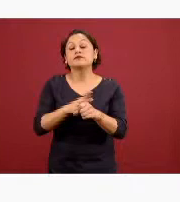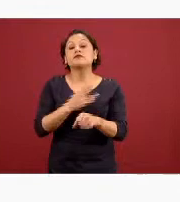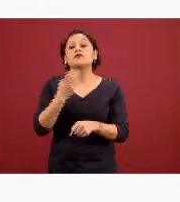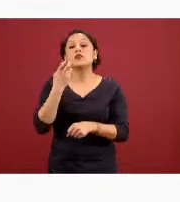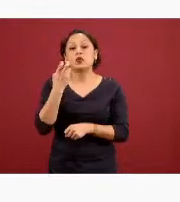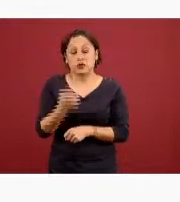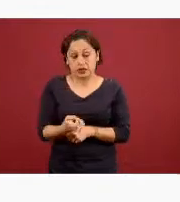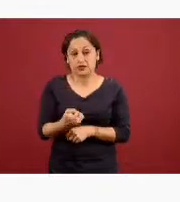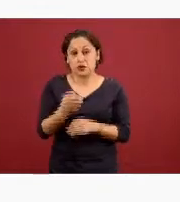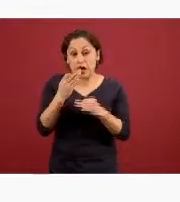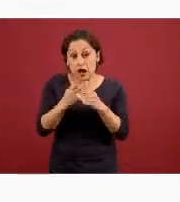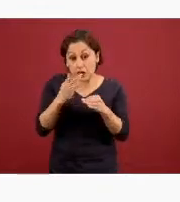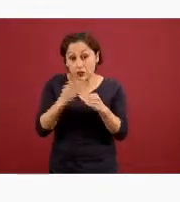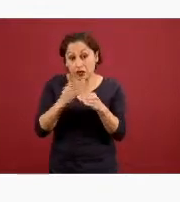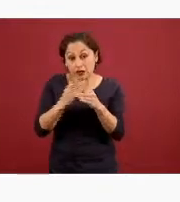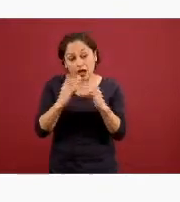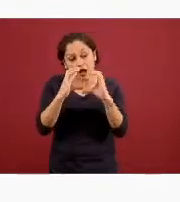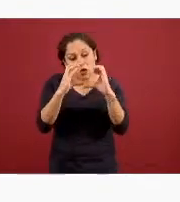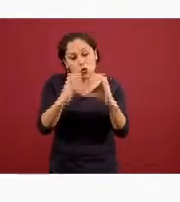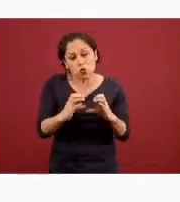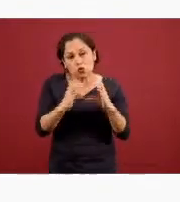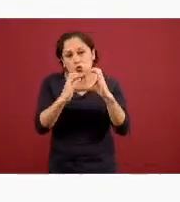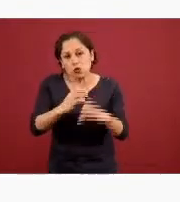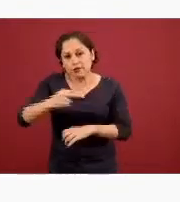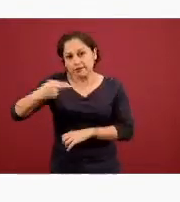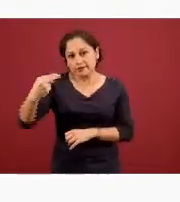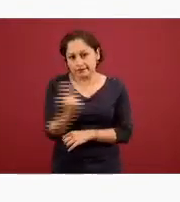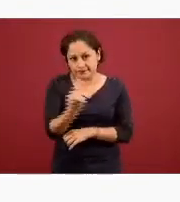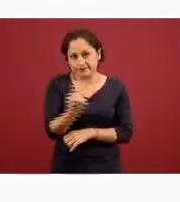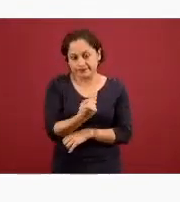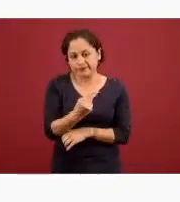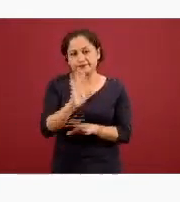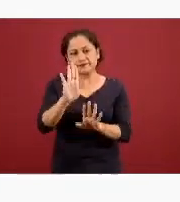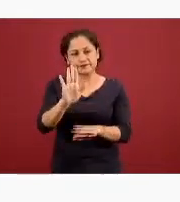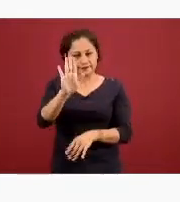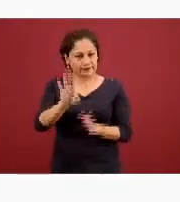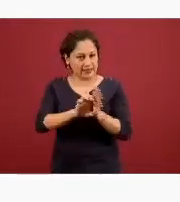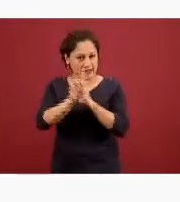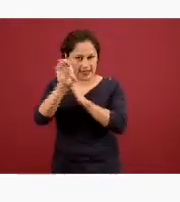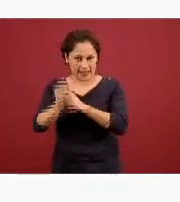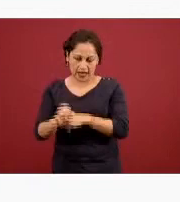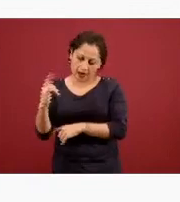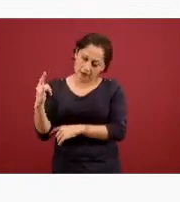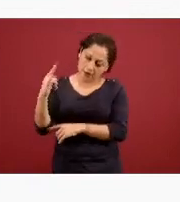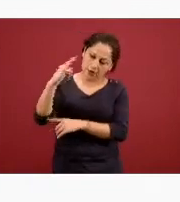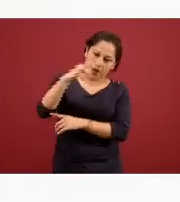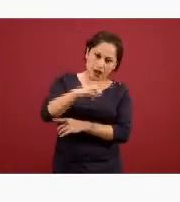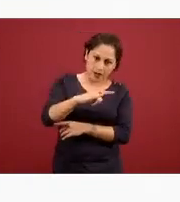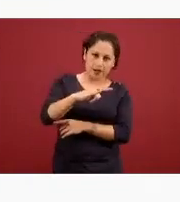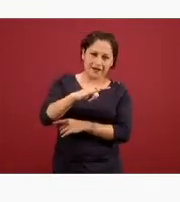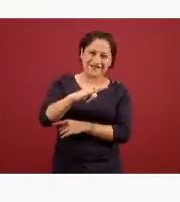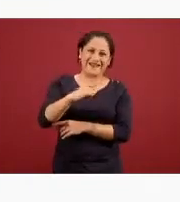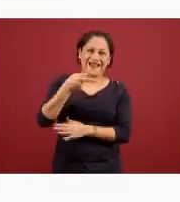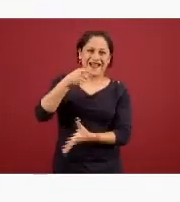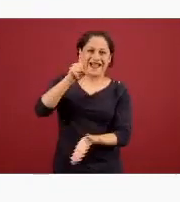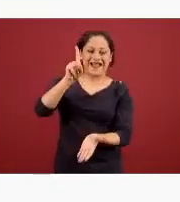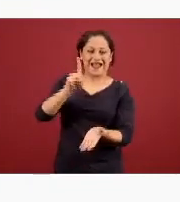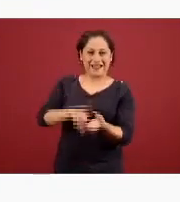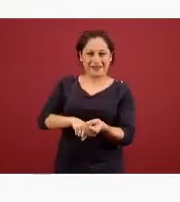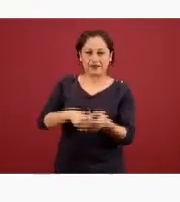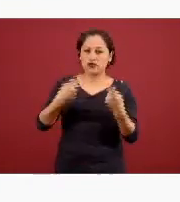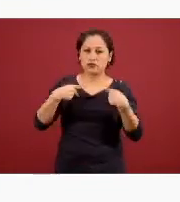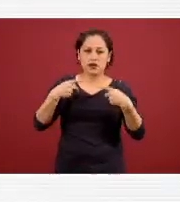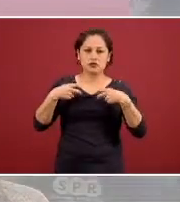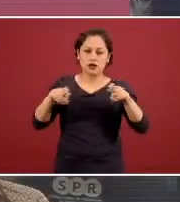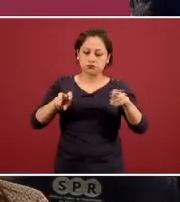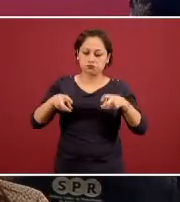cuidado prioritario se parece a un viaje en un avión comercial en donde la sobrecargo nos va a decir que si llega a